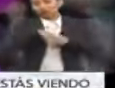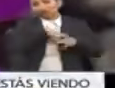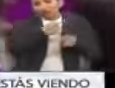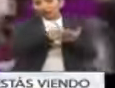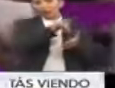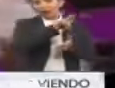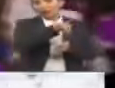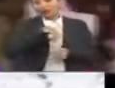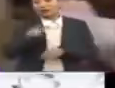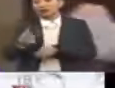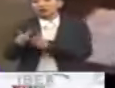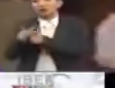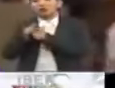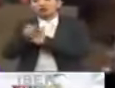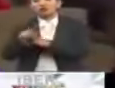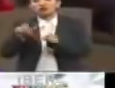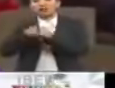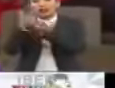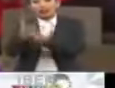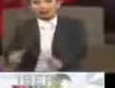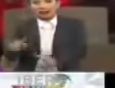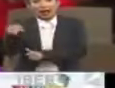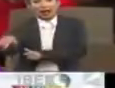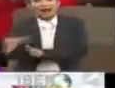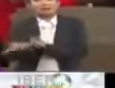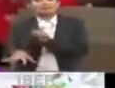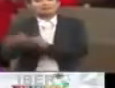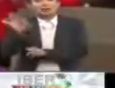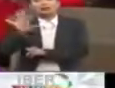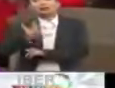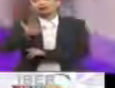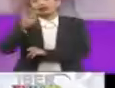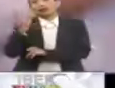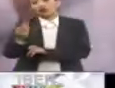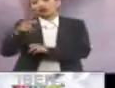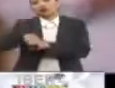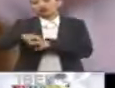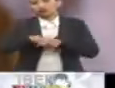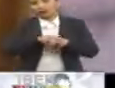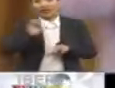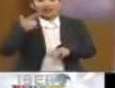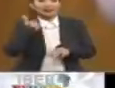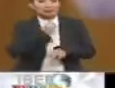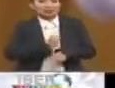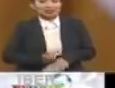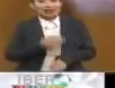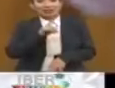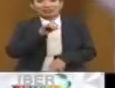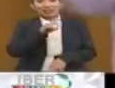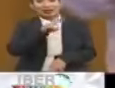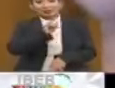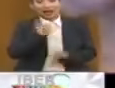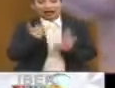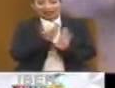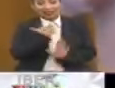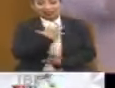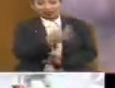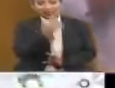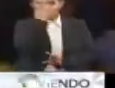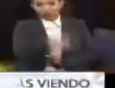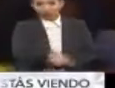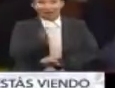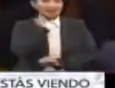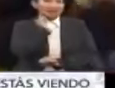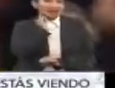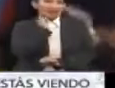Parlamento, seguido por el Partido Social Liberal, que alcanzó 52. La expresidenta Dilma Rousseff, quien buscaba un asiento